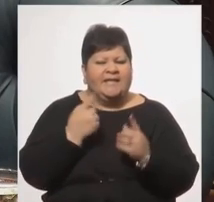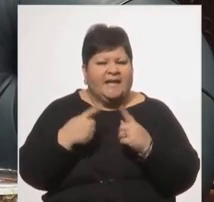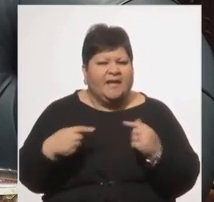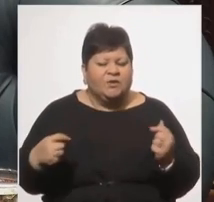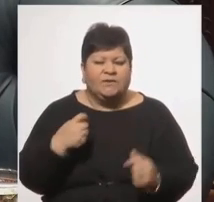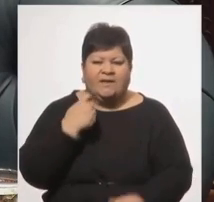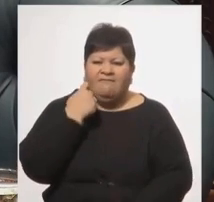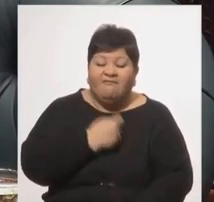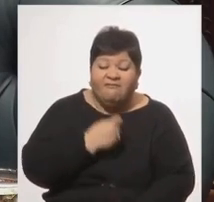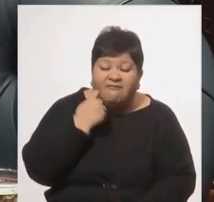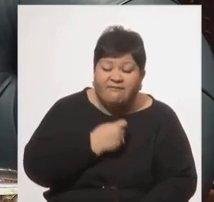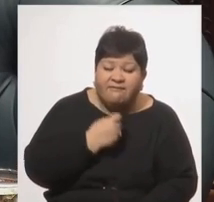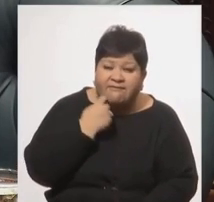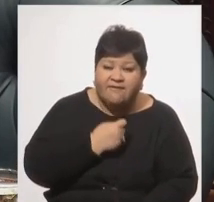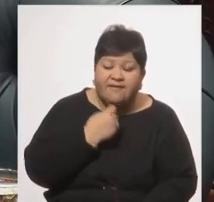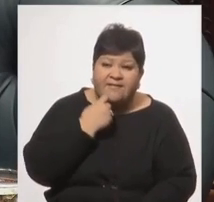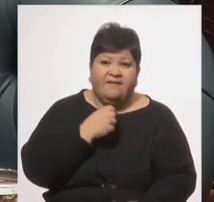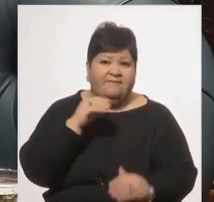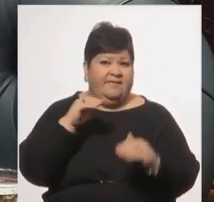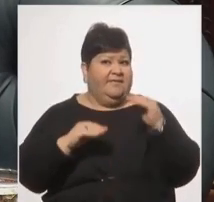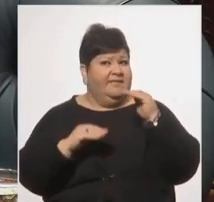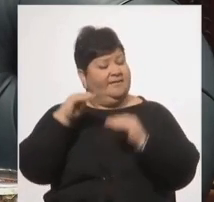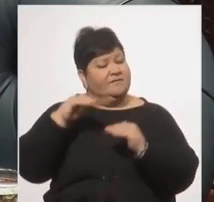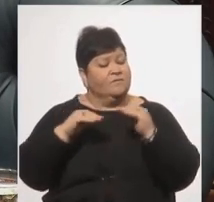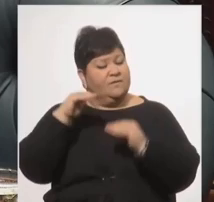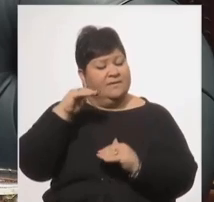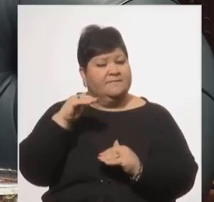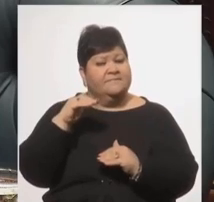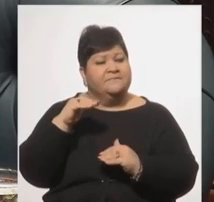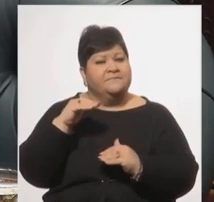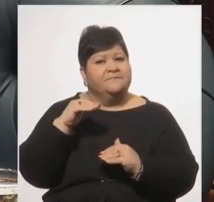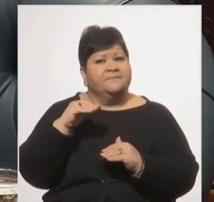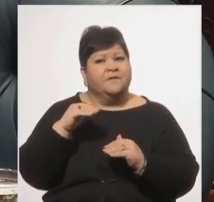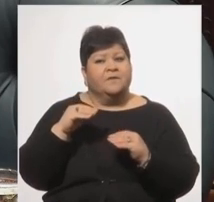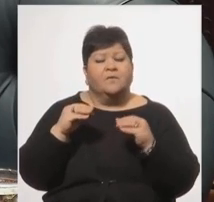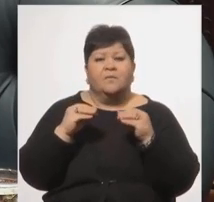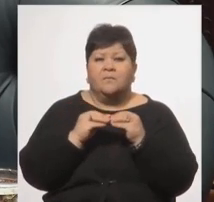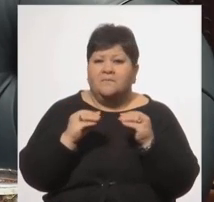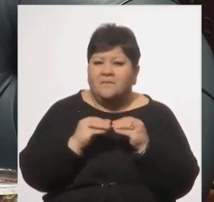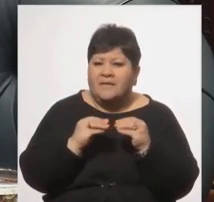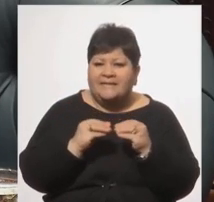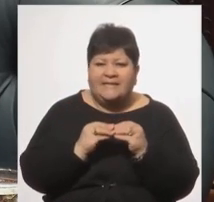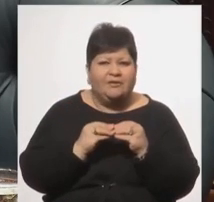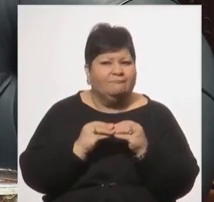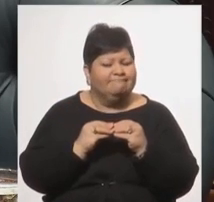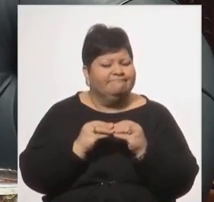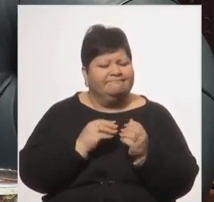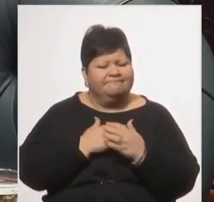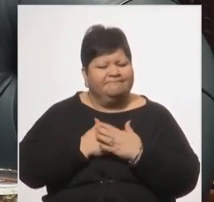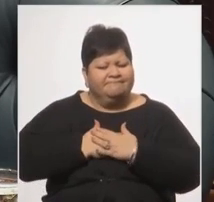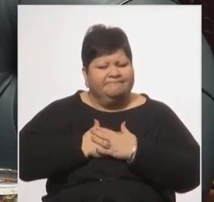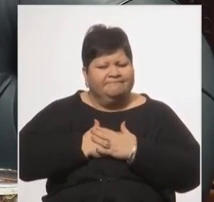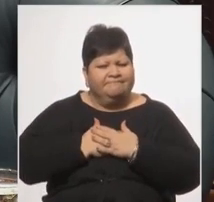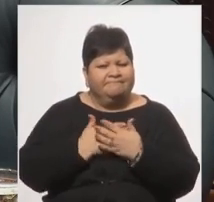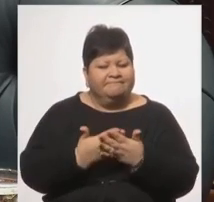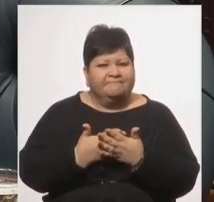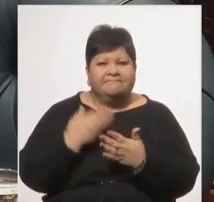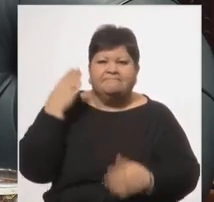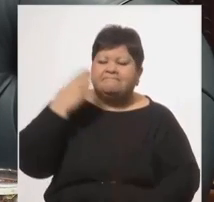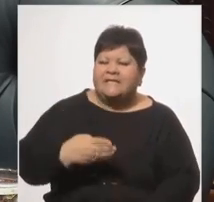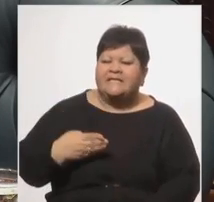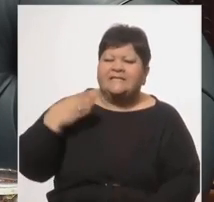de desigualdad. Un compañero entrañable, militante,